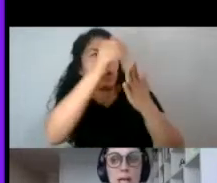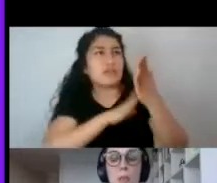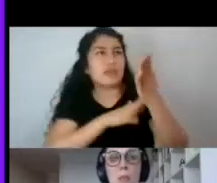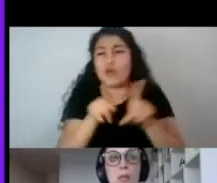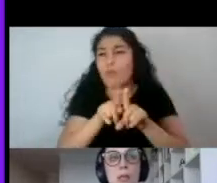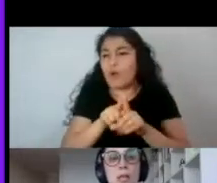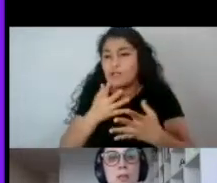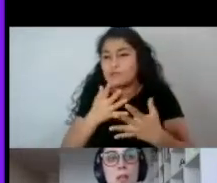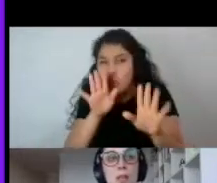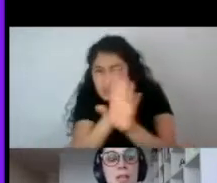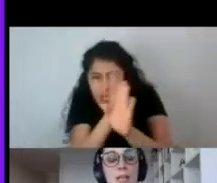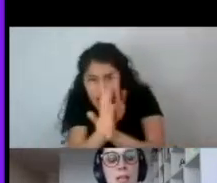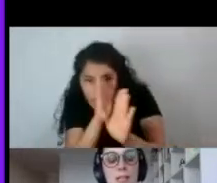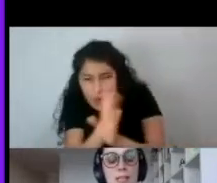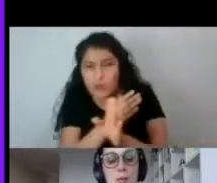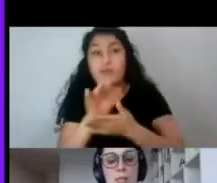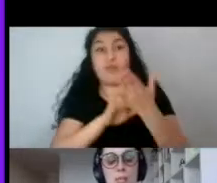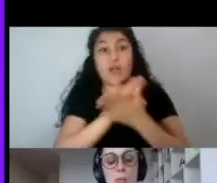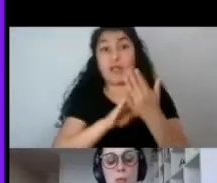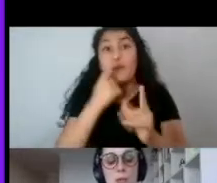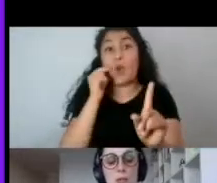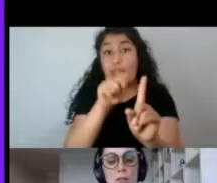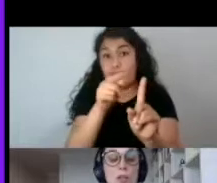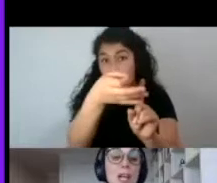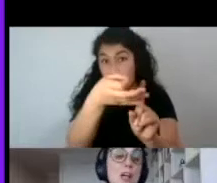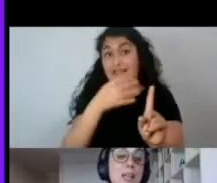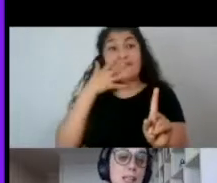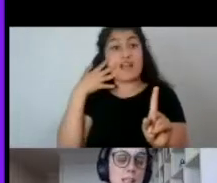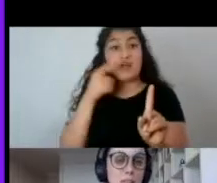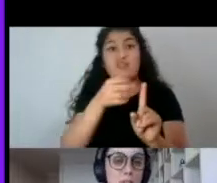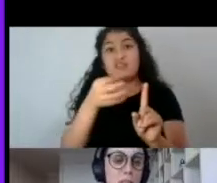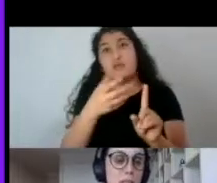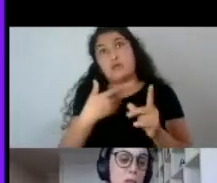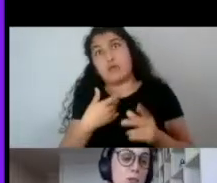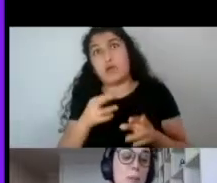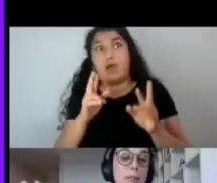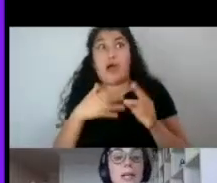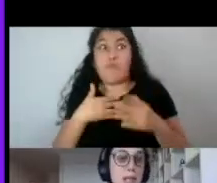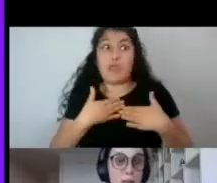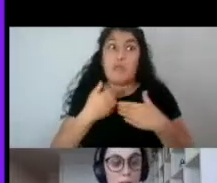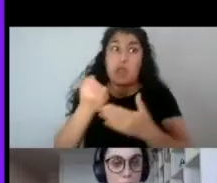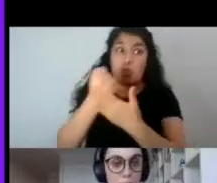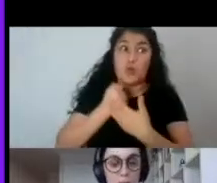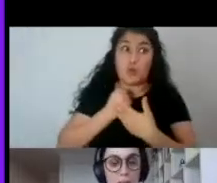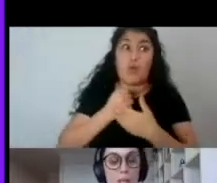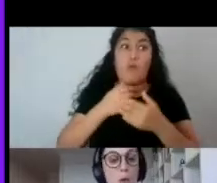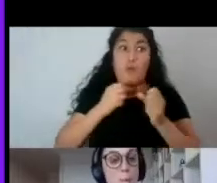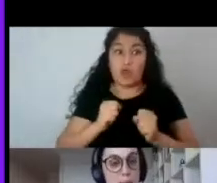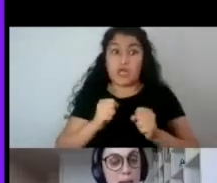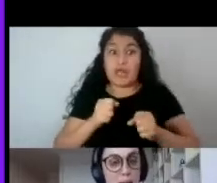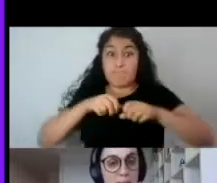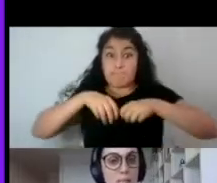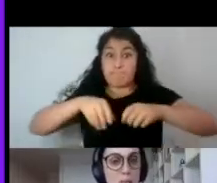Hay un momento en la novela donde Katniss dice algo así como, bueno, de algo que le haya servido pintar todos esos pasteles, ¿no? Y